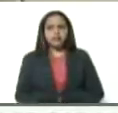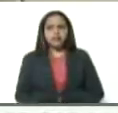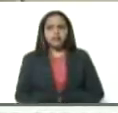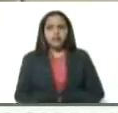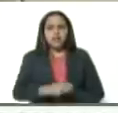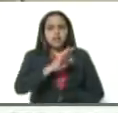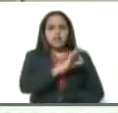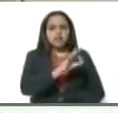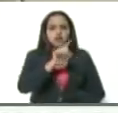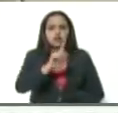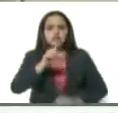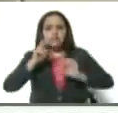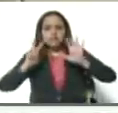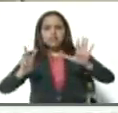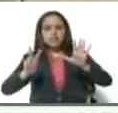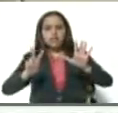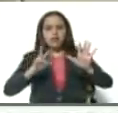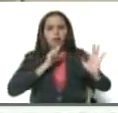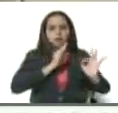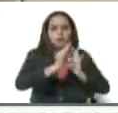317 casos.